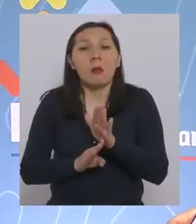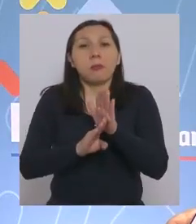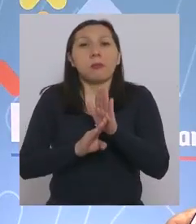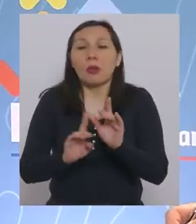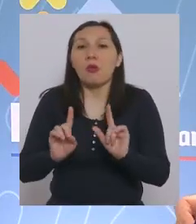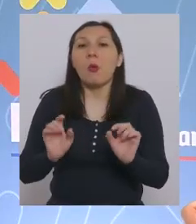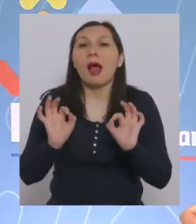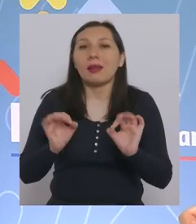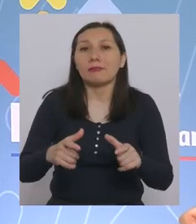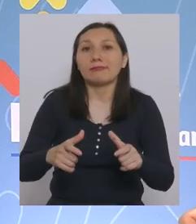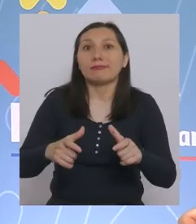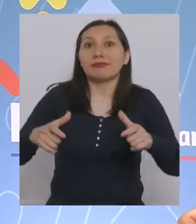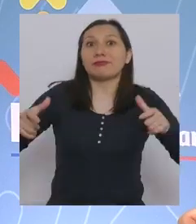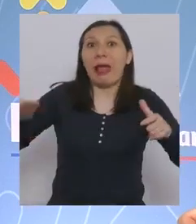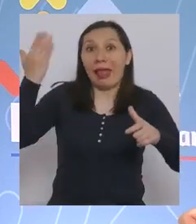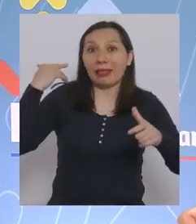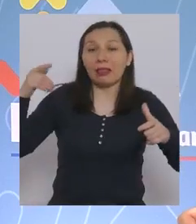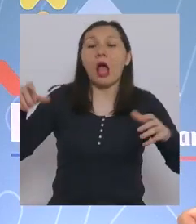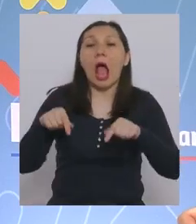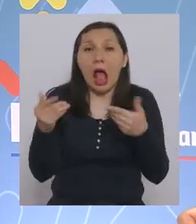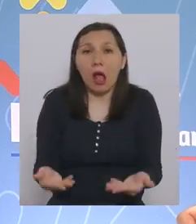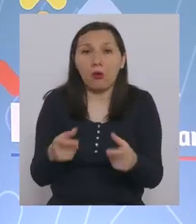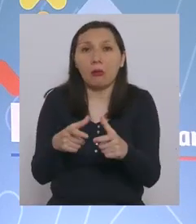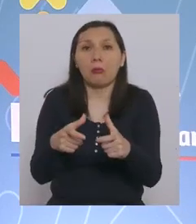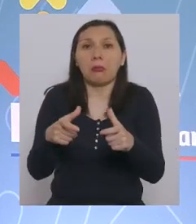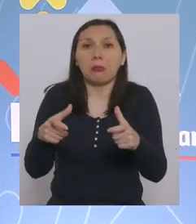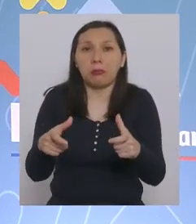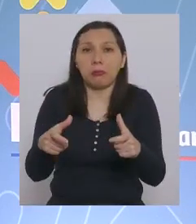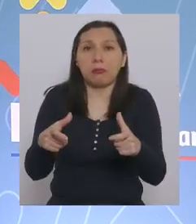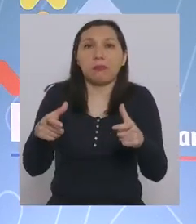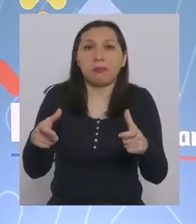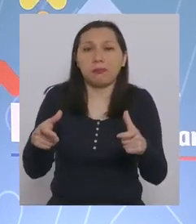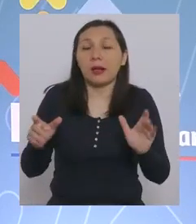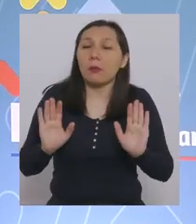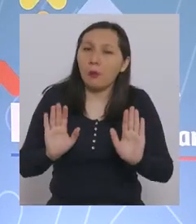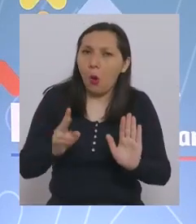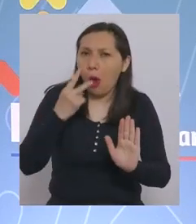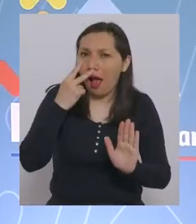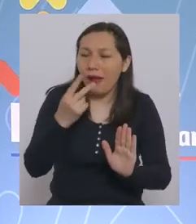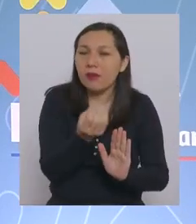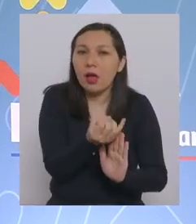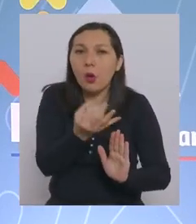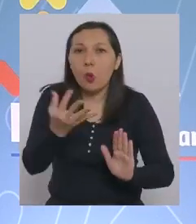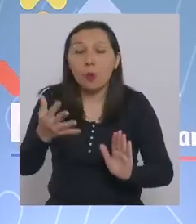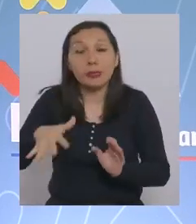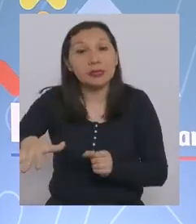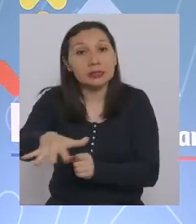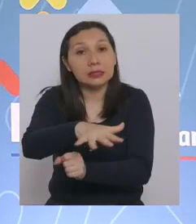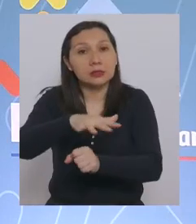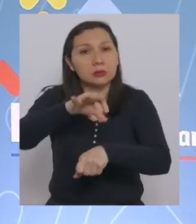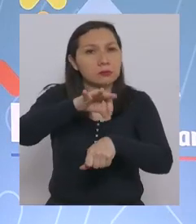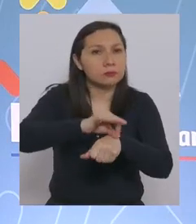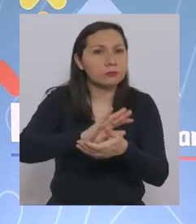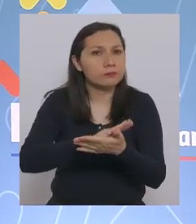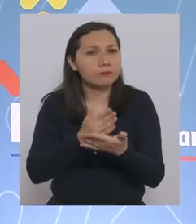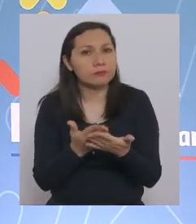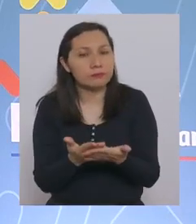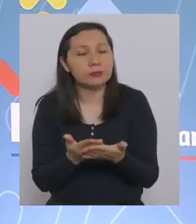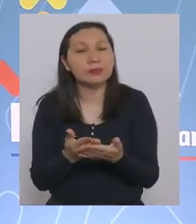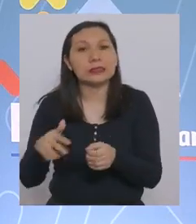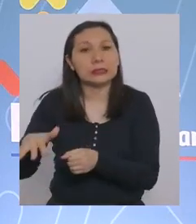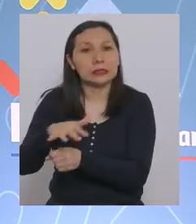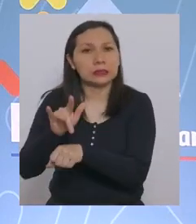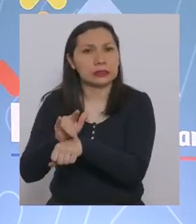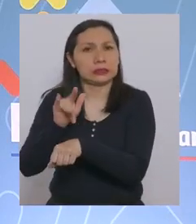incremento, pero obviamente tenemos que seguir mirando los números y la situación epidemiológica. Con respecto a la situación